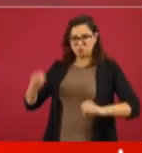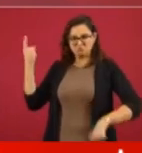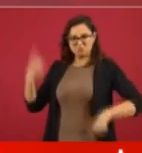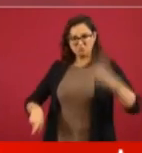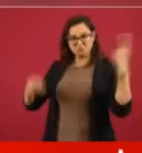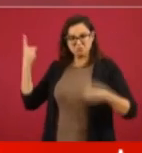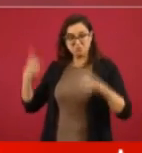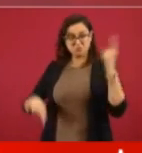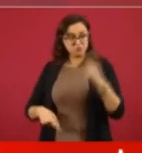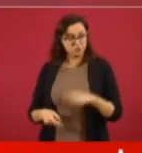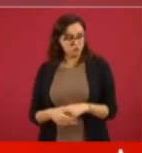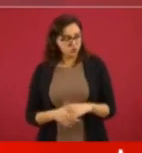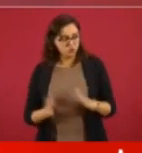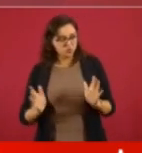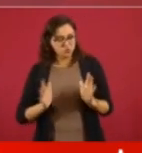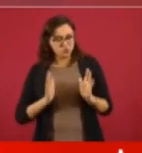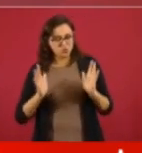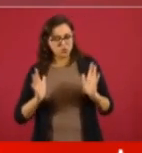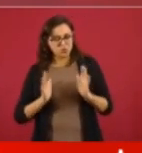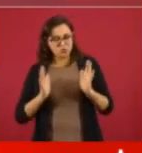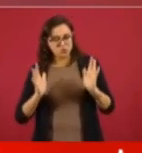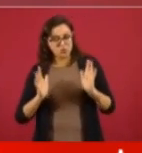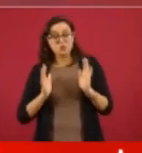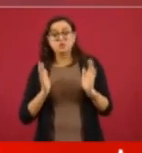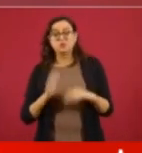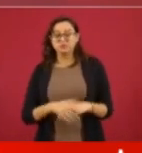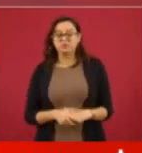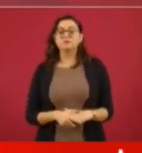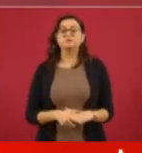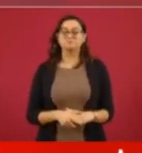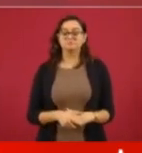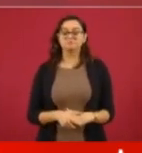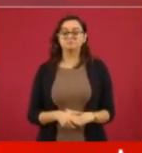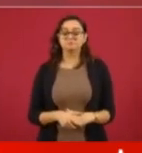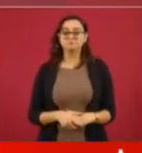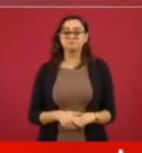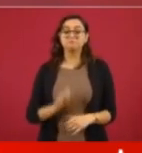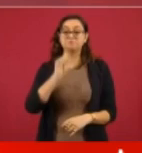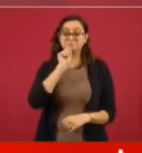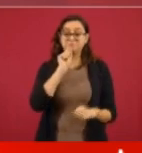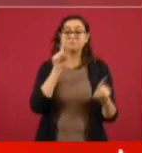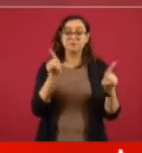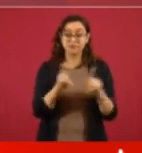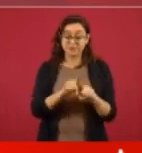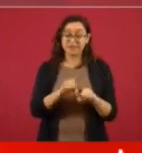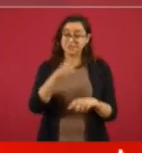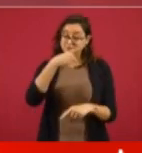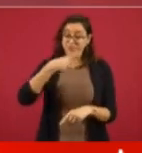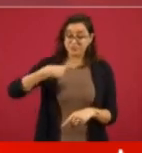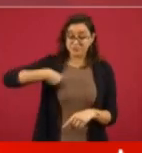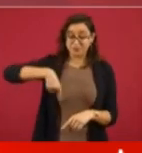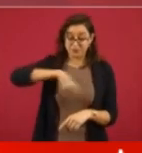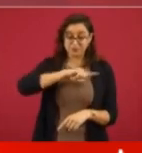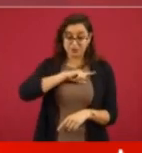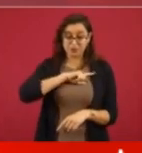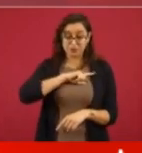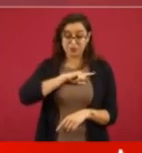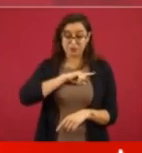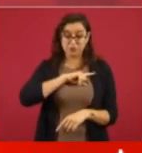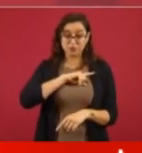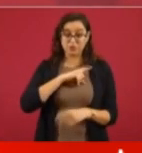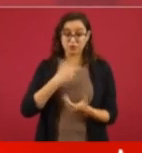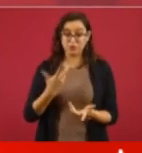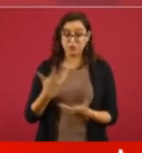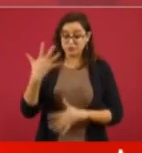Y también nosotros cobramos cada